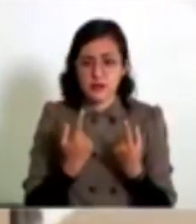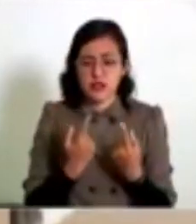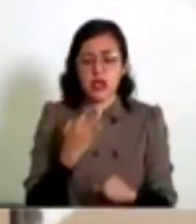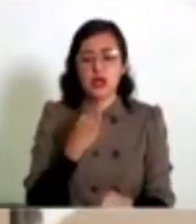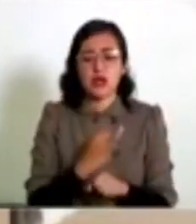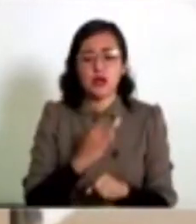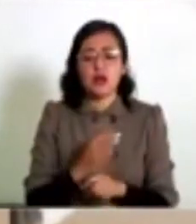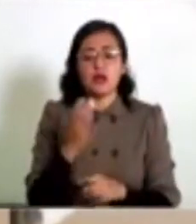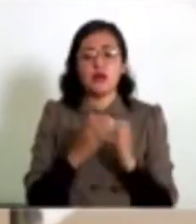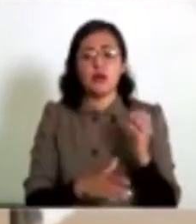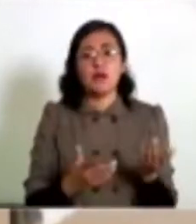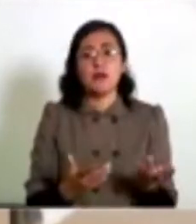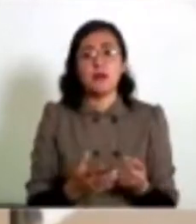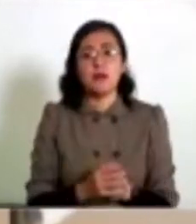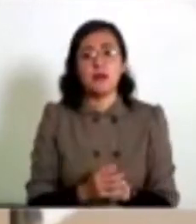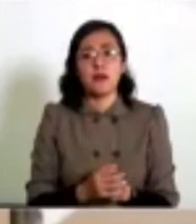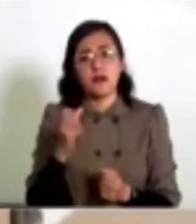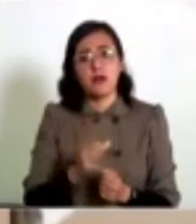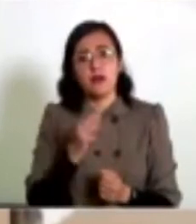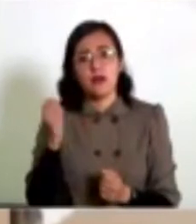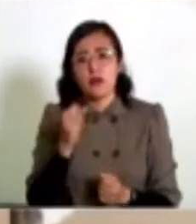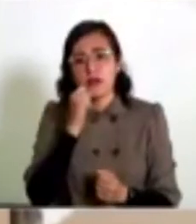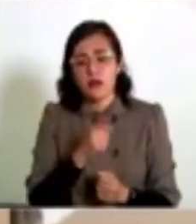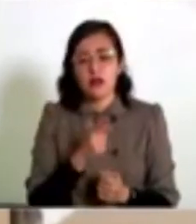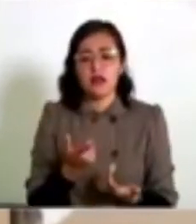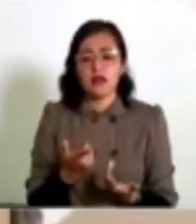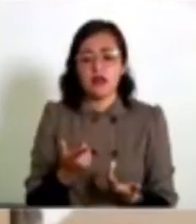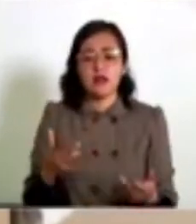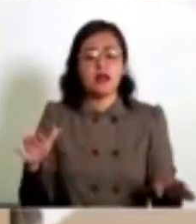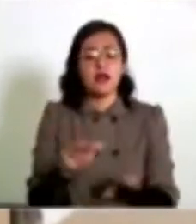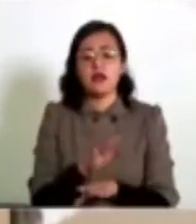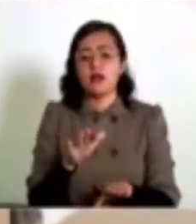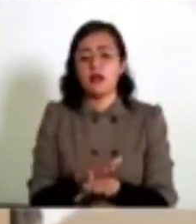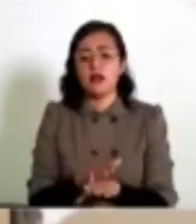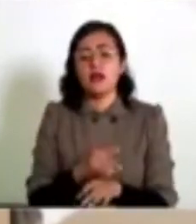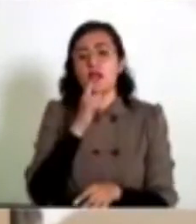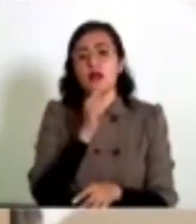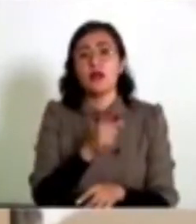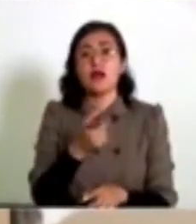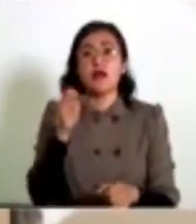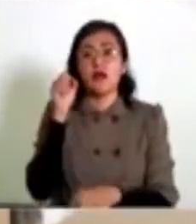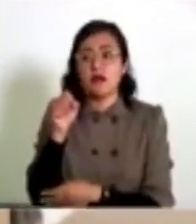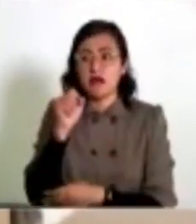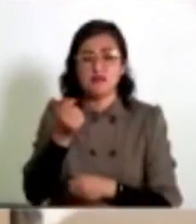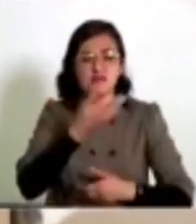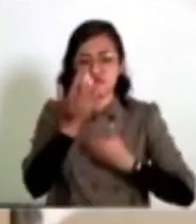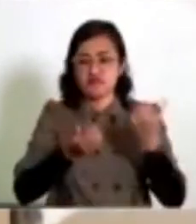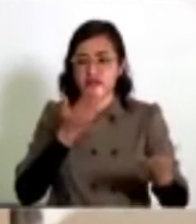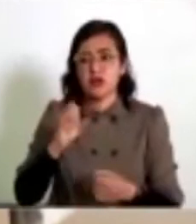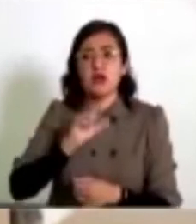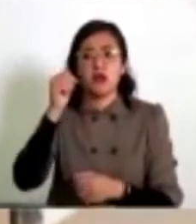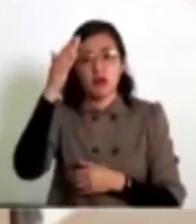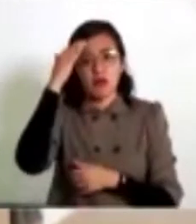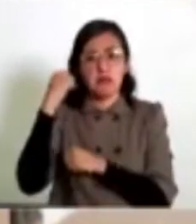terminando ese rol. Otras fueron robadas, otras se les quedaron a antorcha campesina, otras a